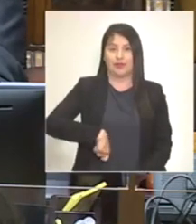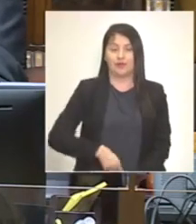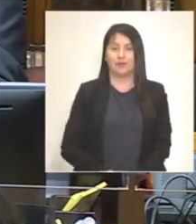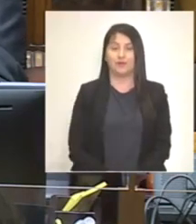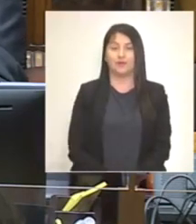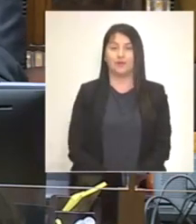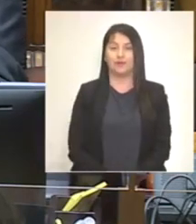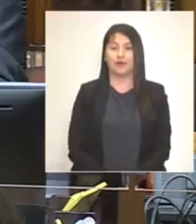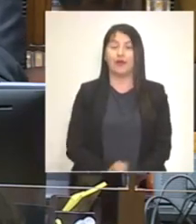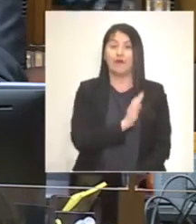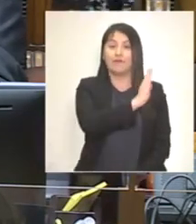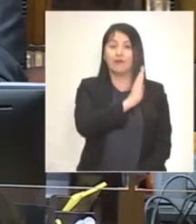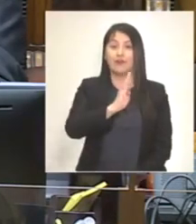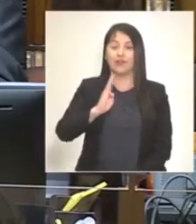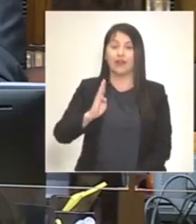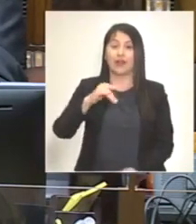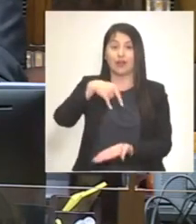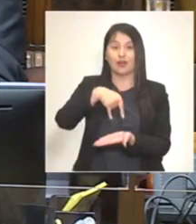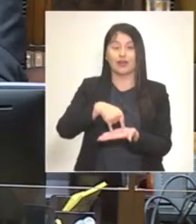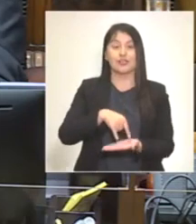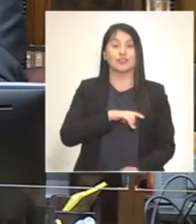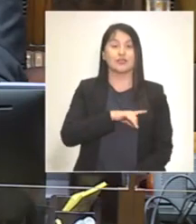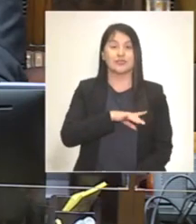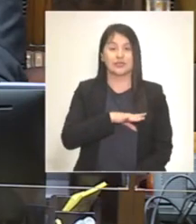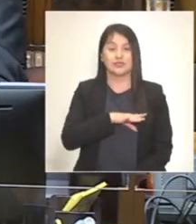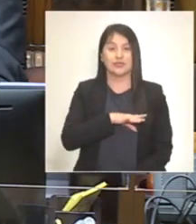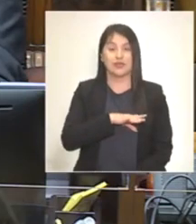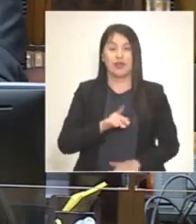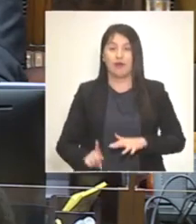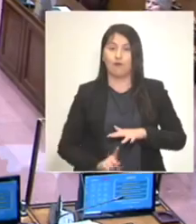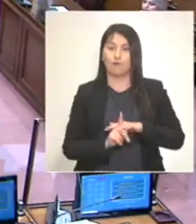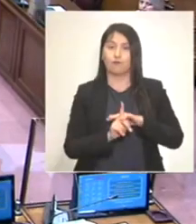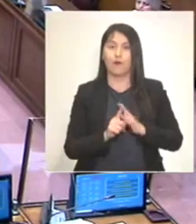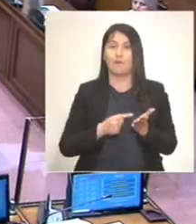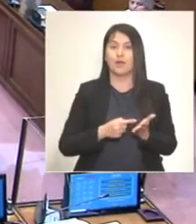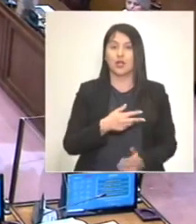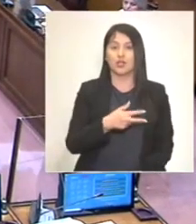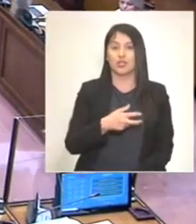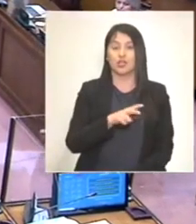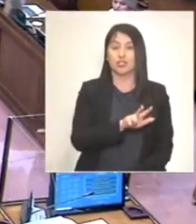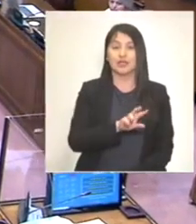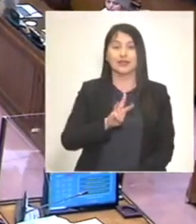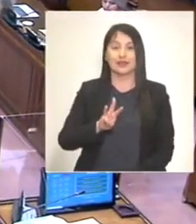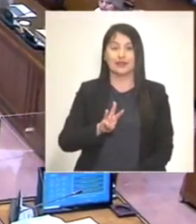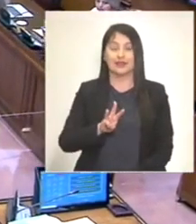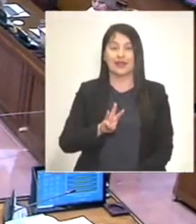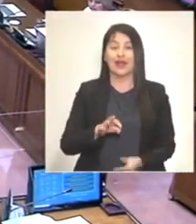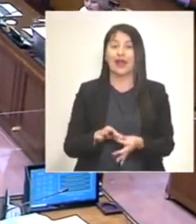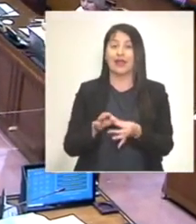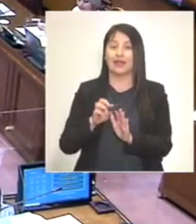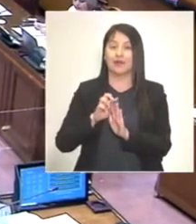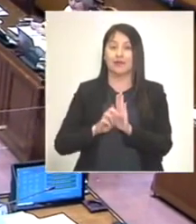La Biblioteca del Congreso Nacional de Chile se fundó en 1883 gracias a la iniciativa del